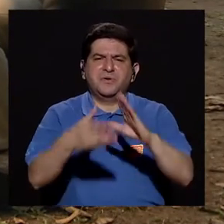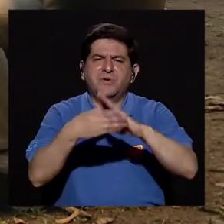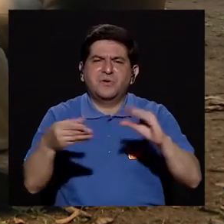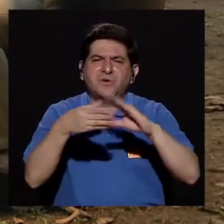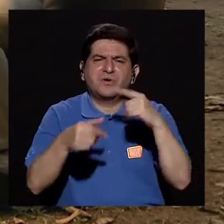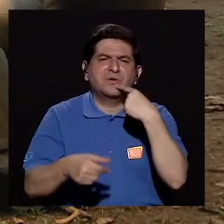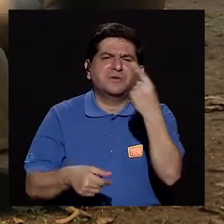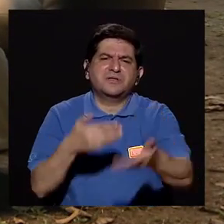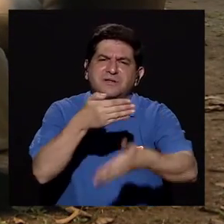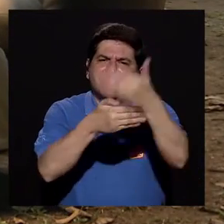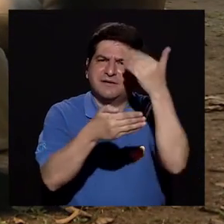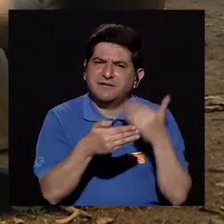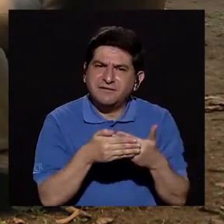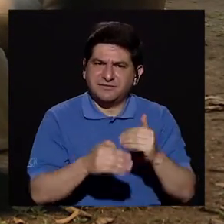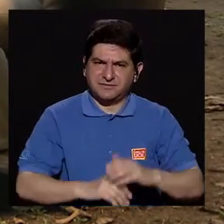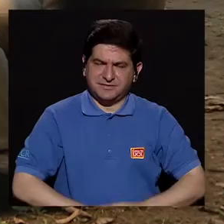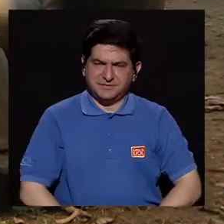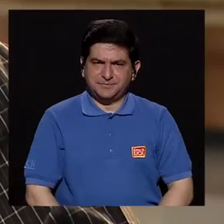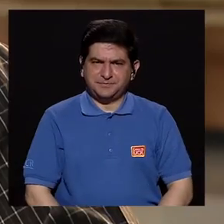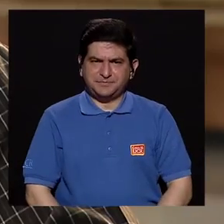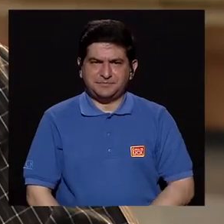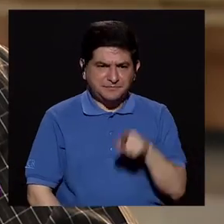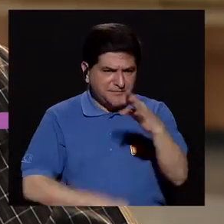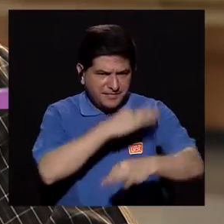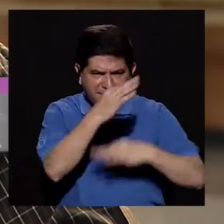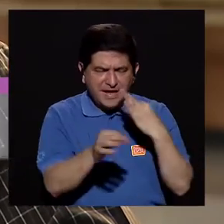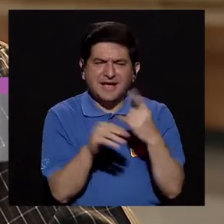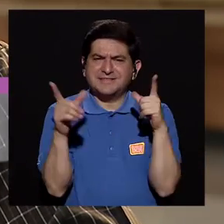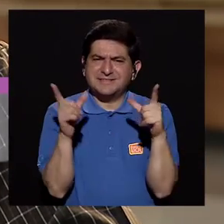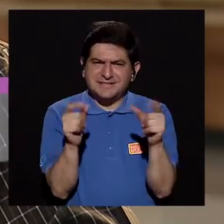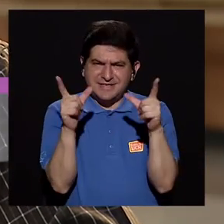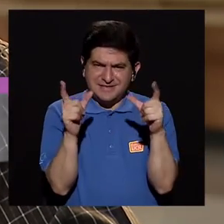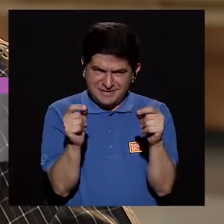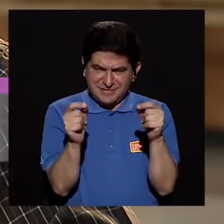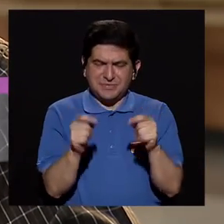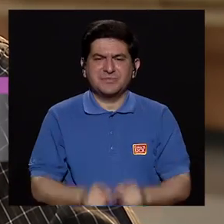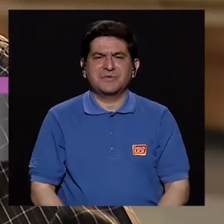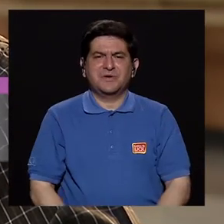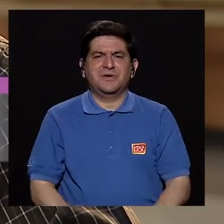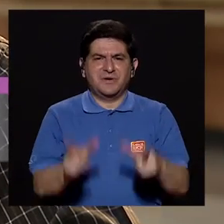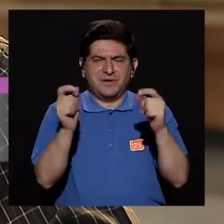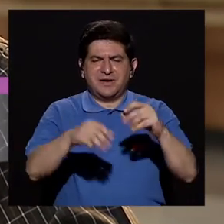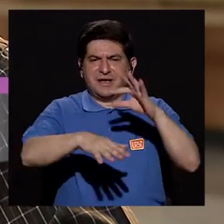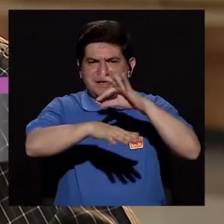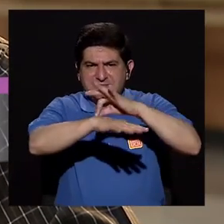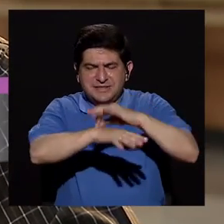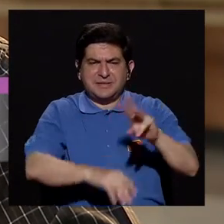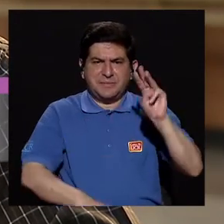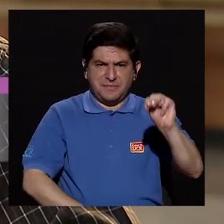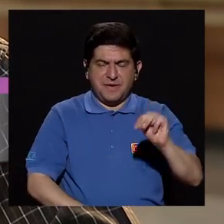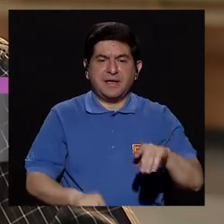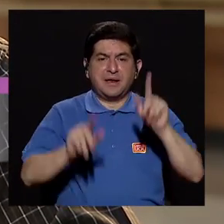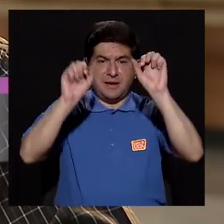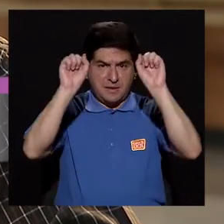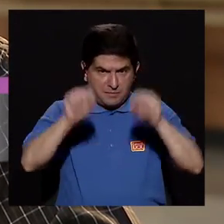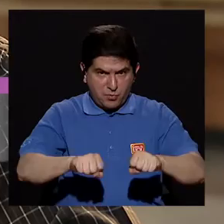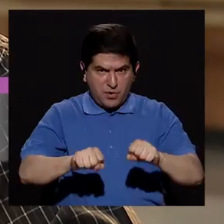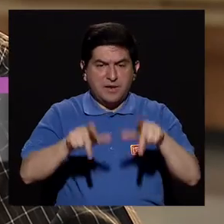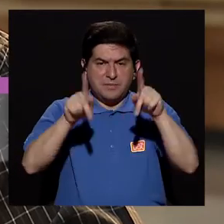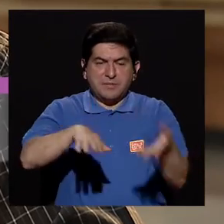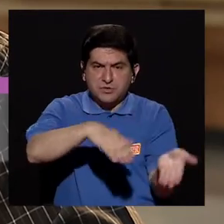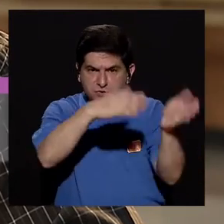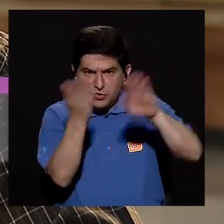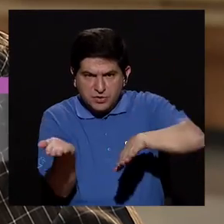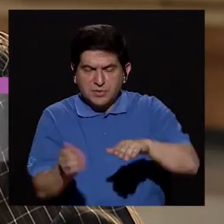suyo que realmente este tipo de cáncer, este tipo de melanoma efectivamente puede llevar a una persona hasta la muerte.